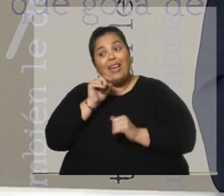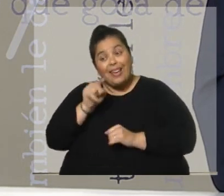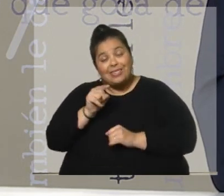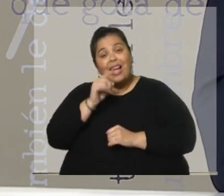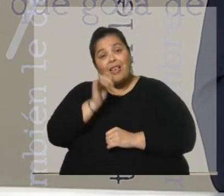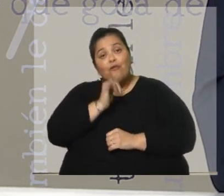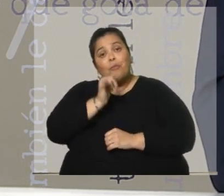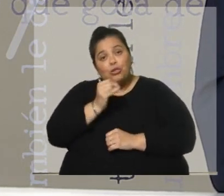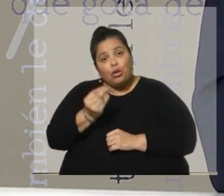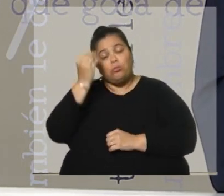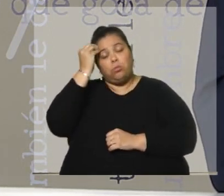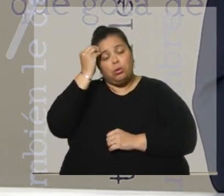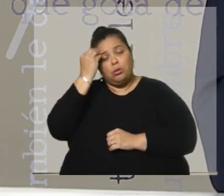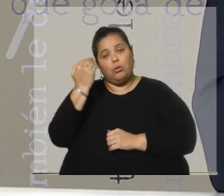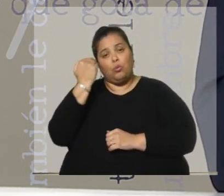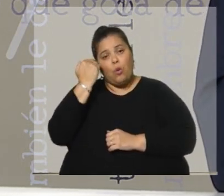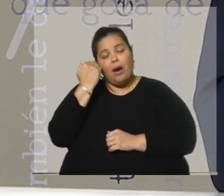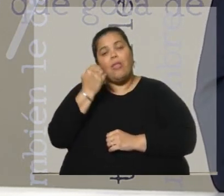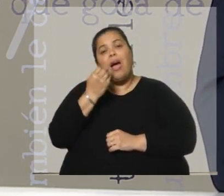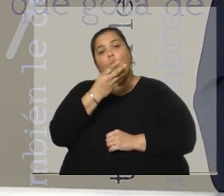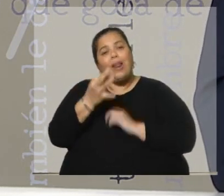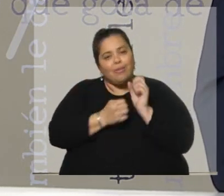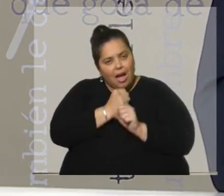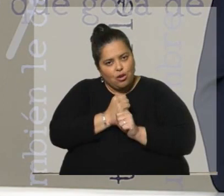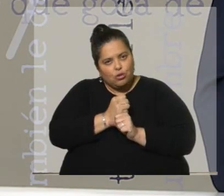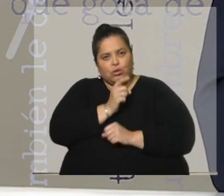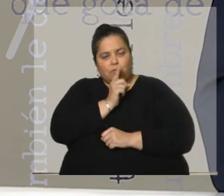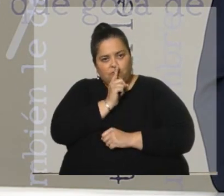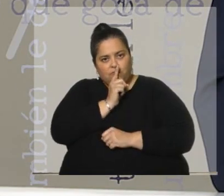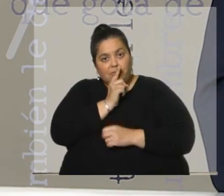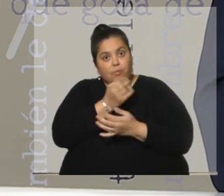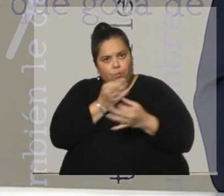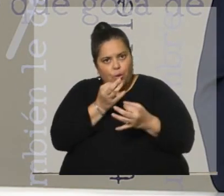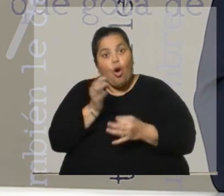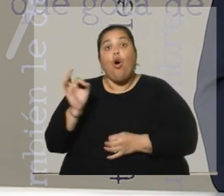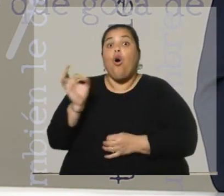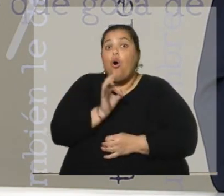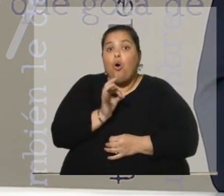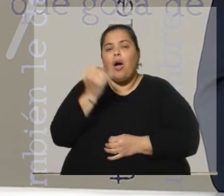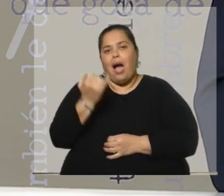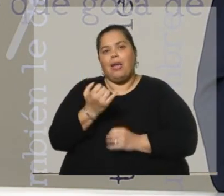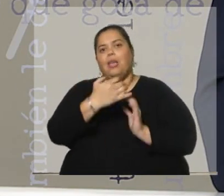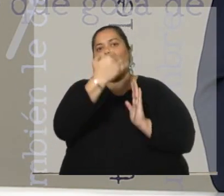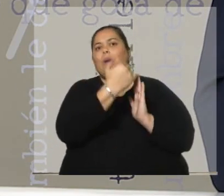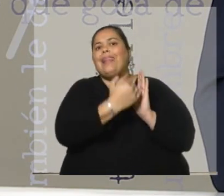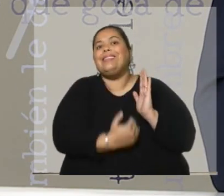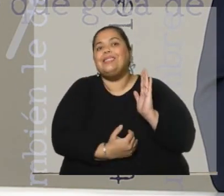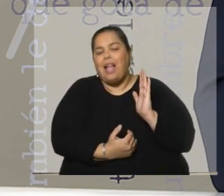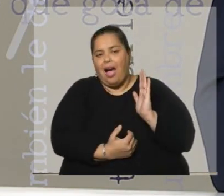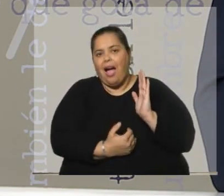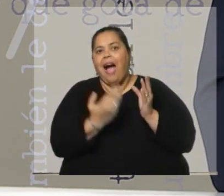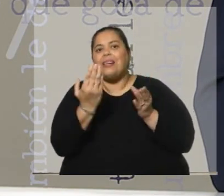su cabeza durante 40 años con esa exactitud? ¿O realmente hay alguna lista, algún